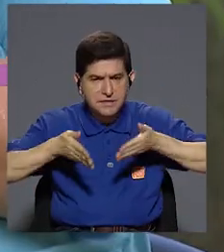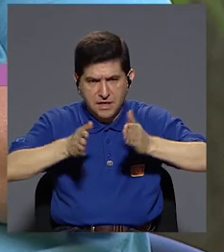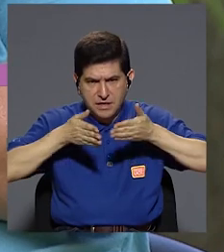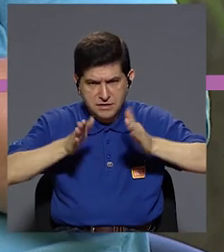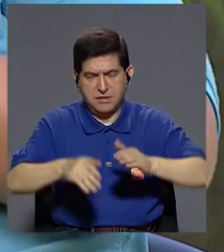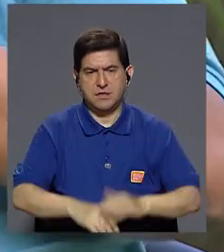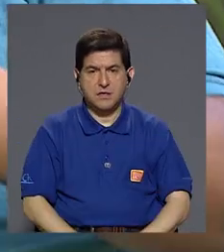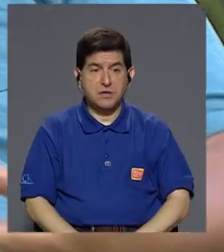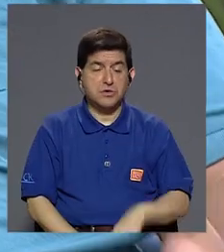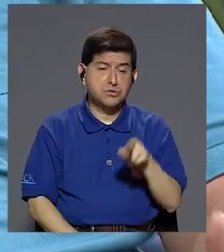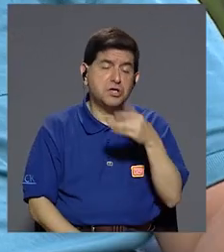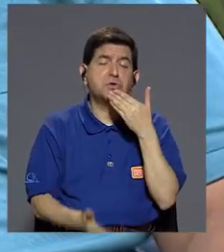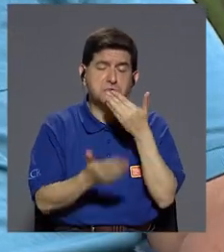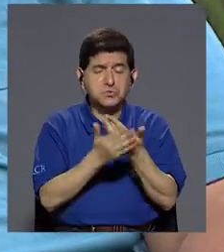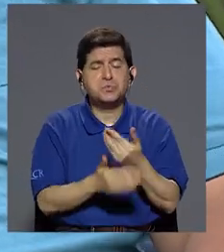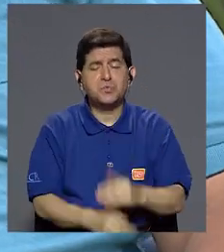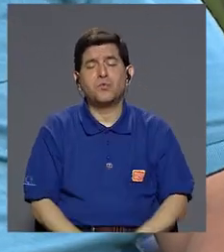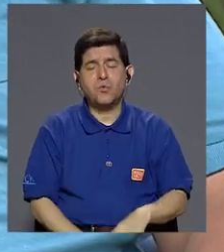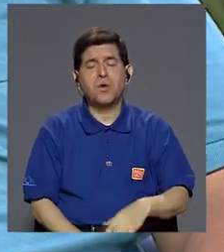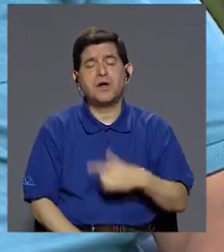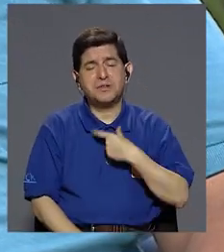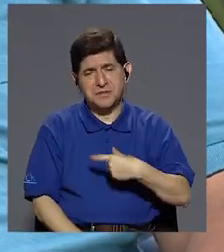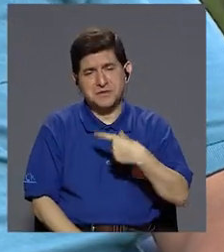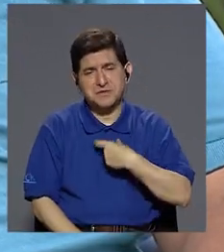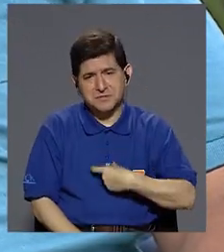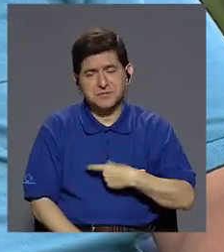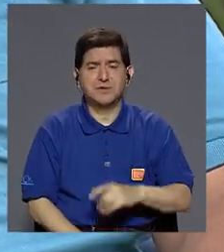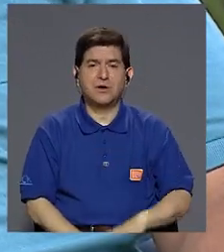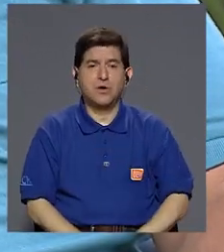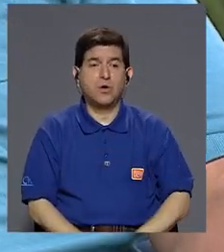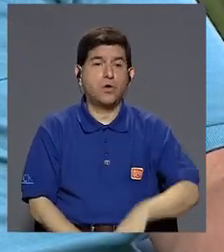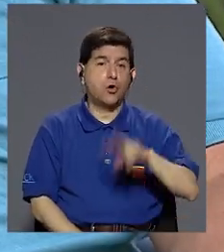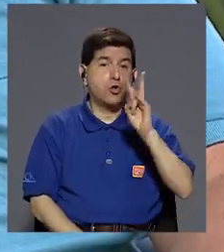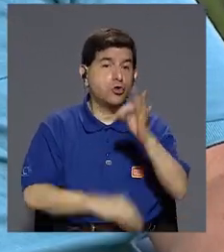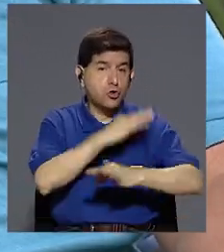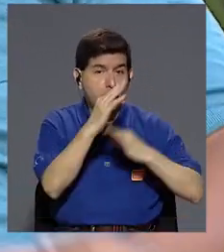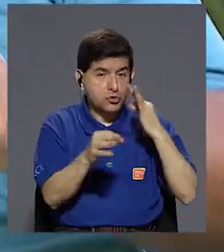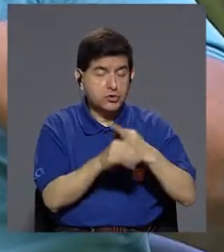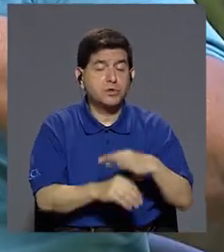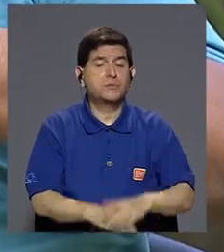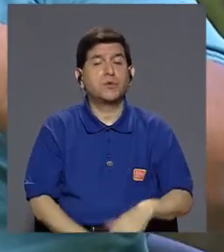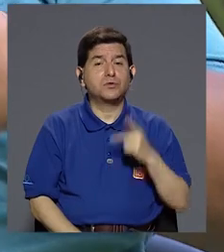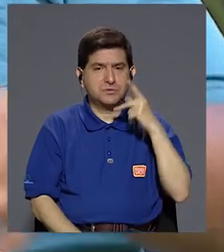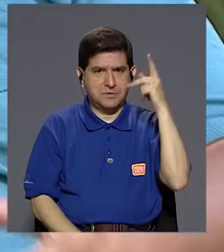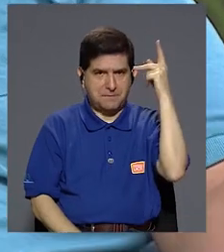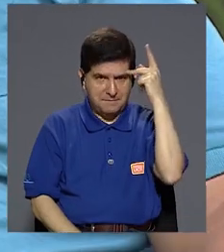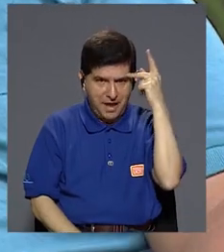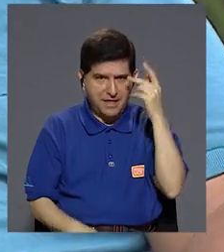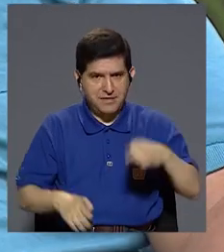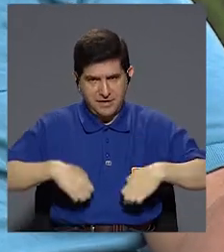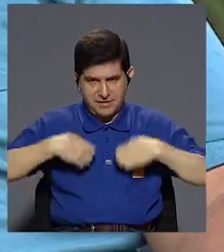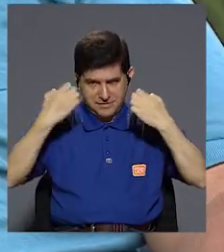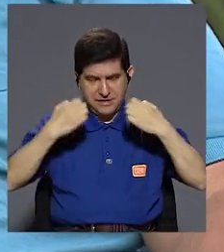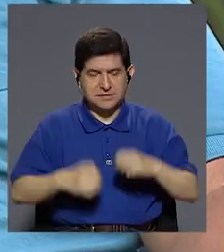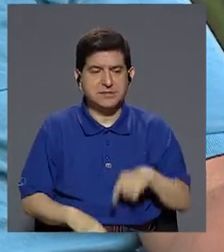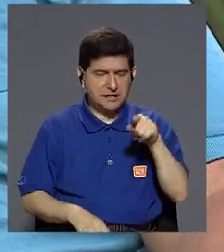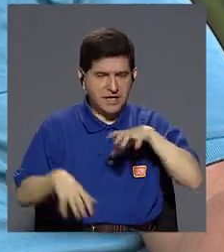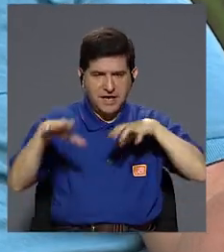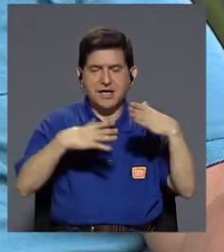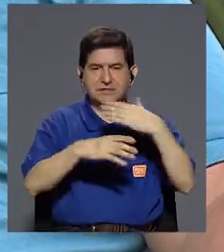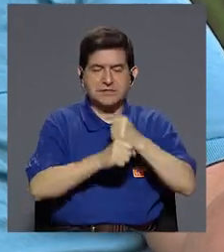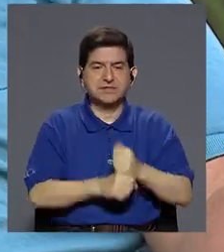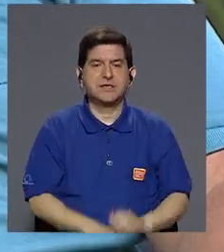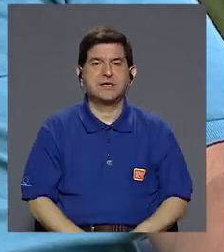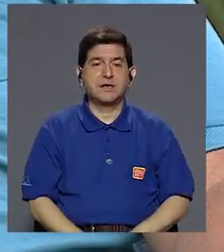hijos y que lo hacen con buenas intenciones. Básicamente hay dos tipos de papás que llevan a cabo estas